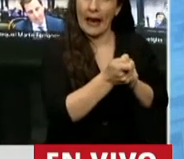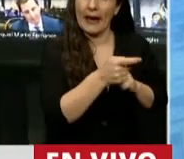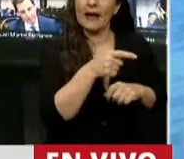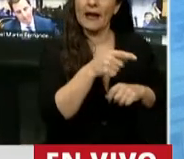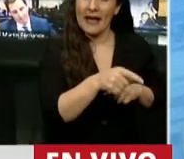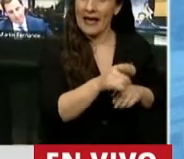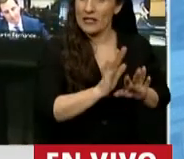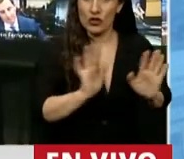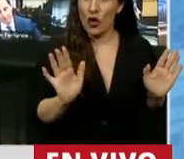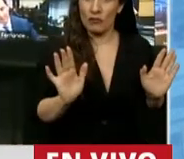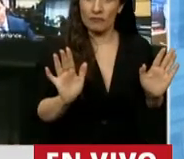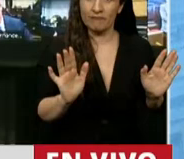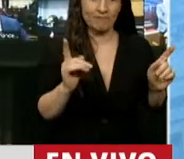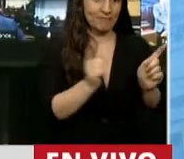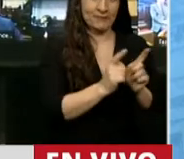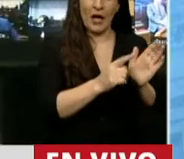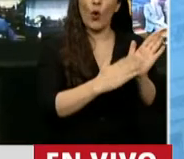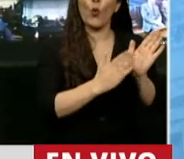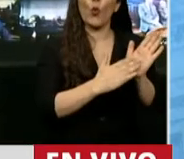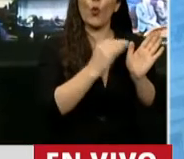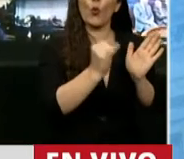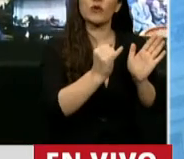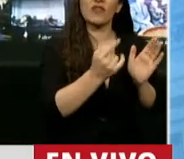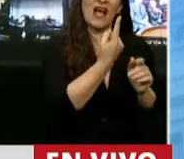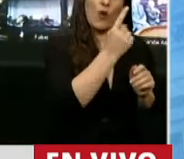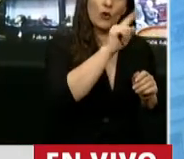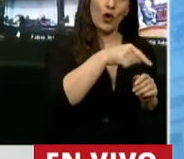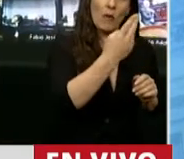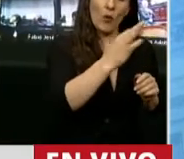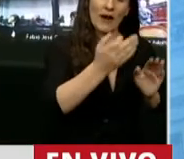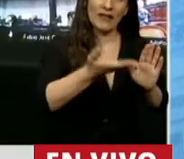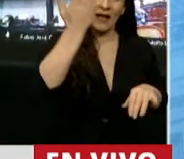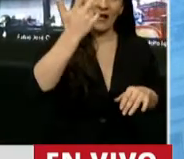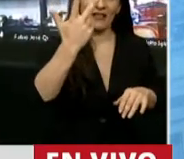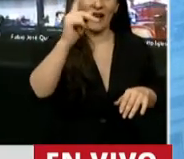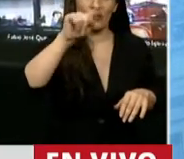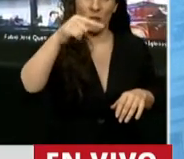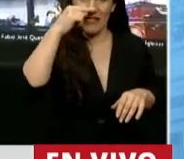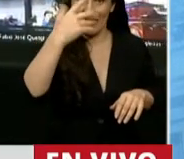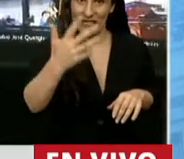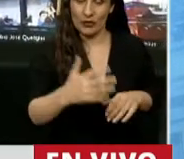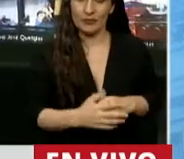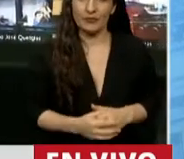ese es el considerando que justifica un aumento del 1,40 al 3,75.